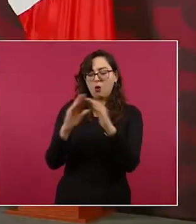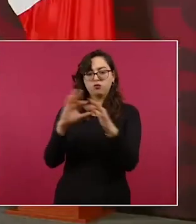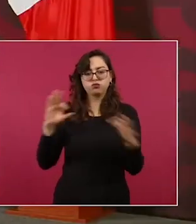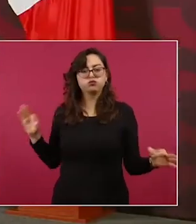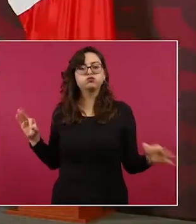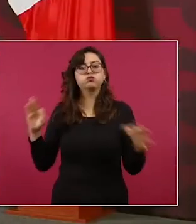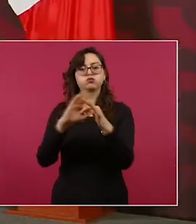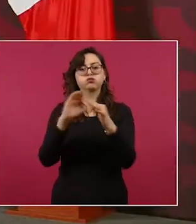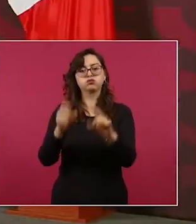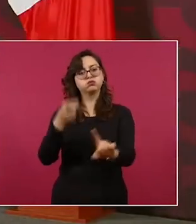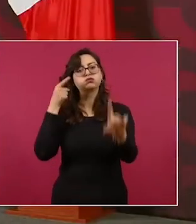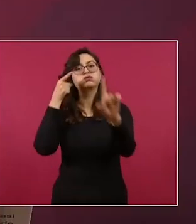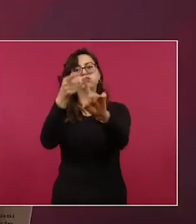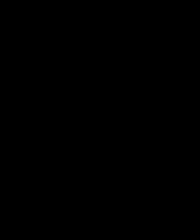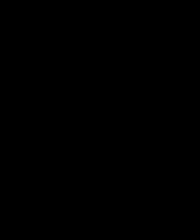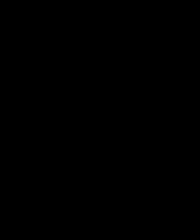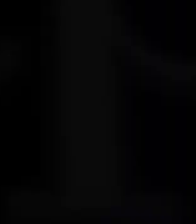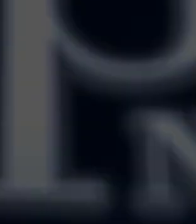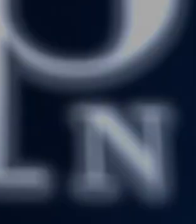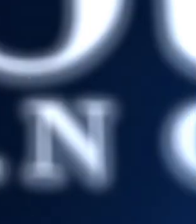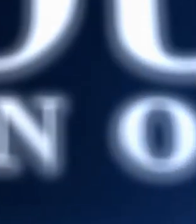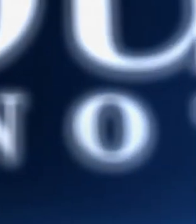claro, el bienestar social.